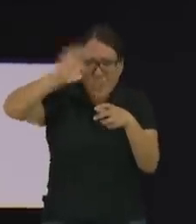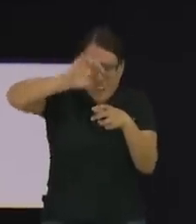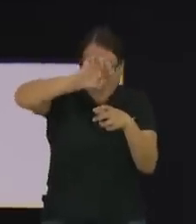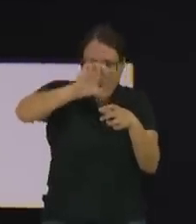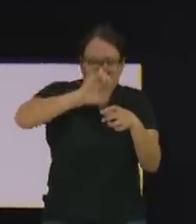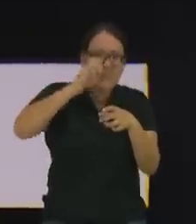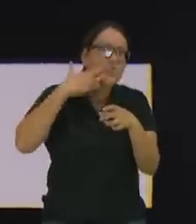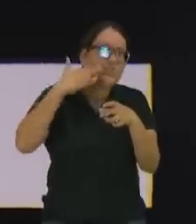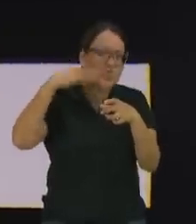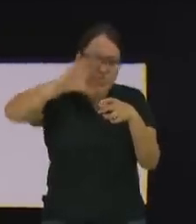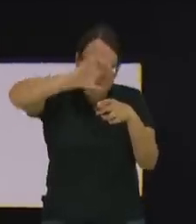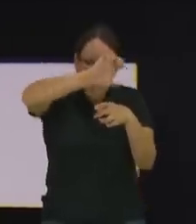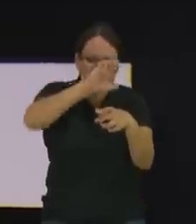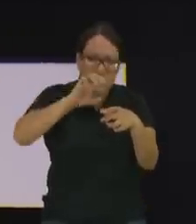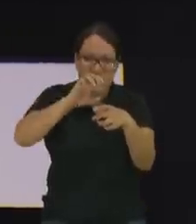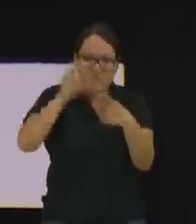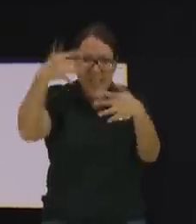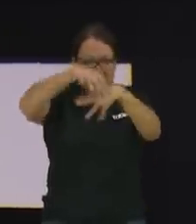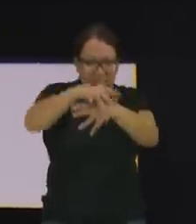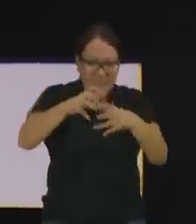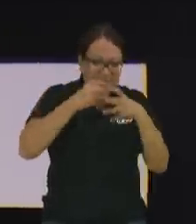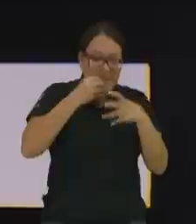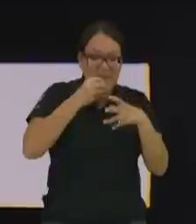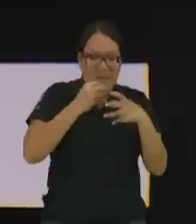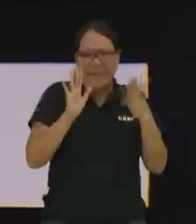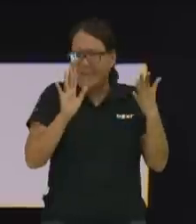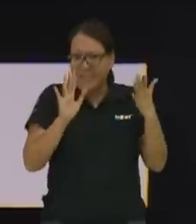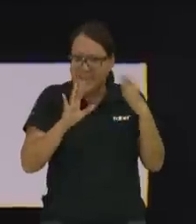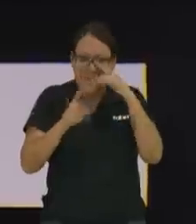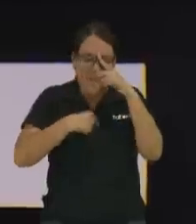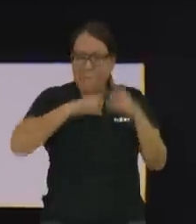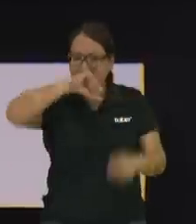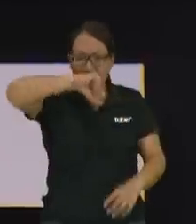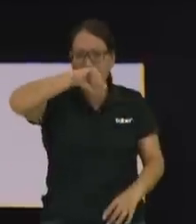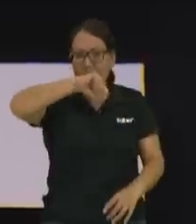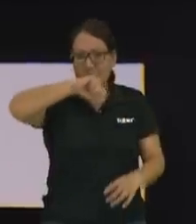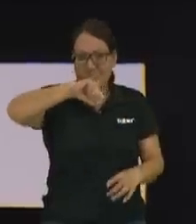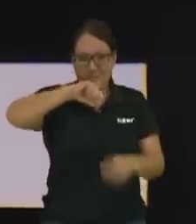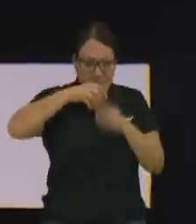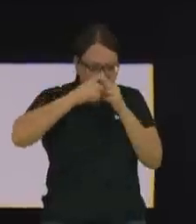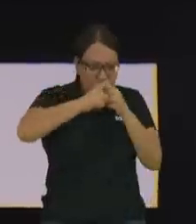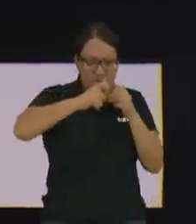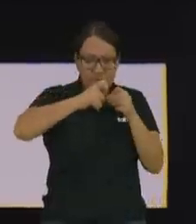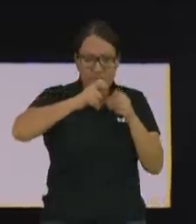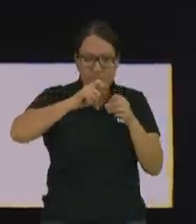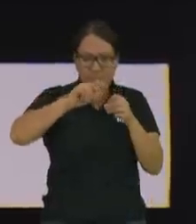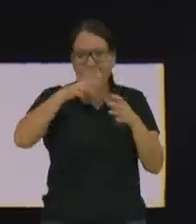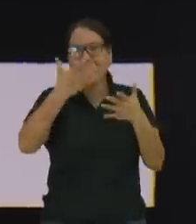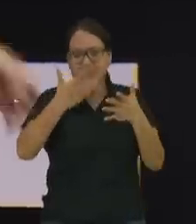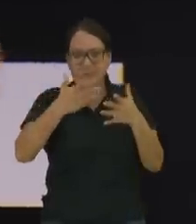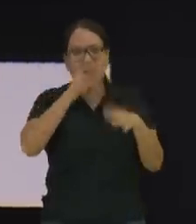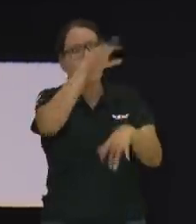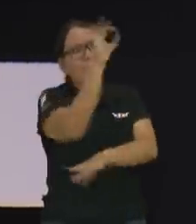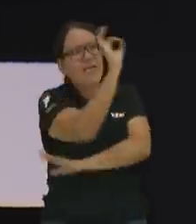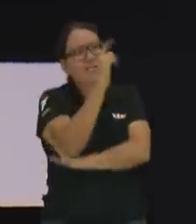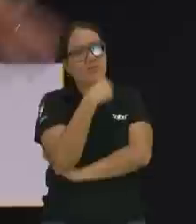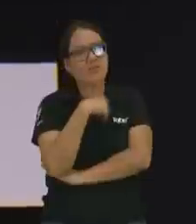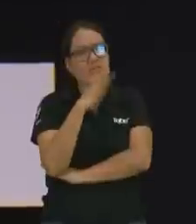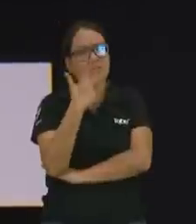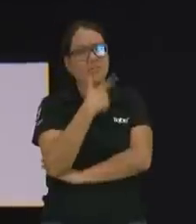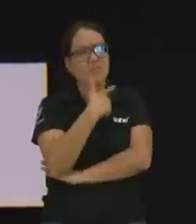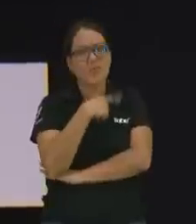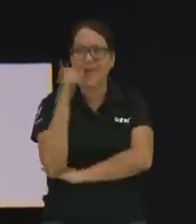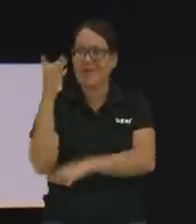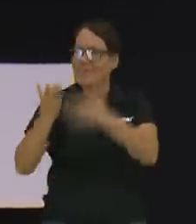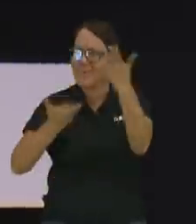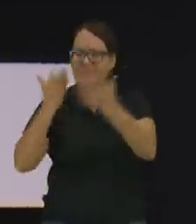otro montón de nombre, la salsa, porque, pero para nosotros, a mí me encantan las chucherías. Hablemos de las chucherías. Pastor, vamos a ir a servir no sé